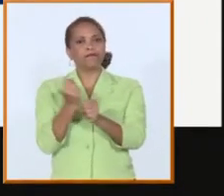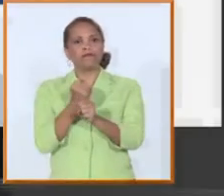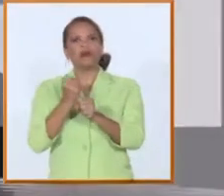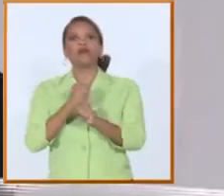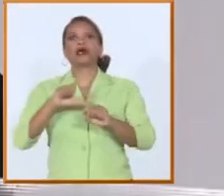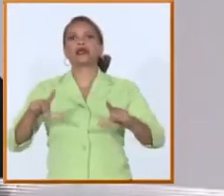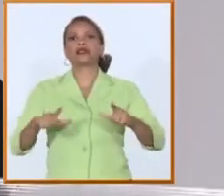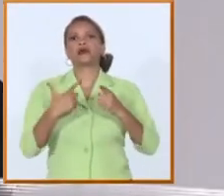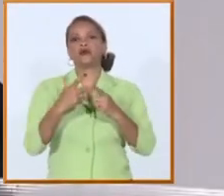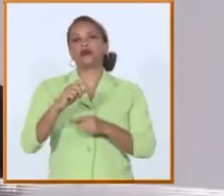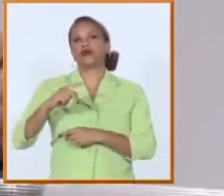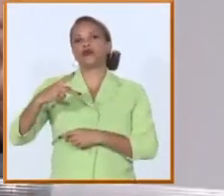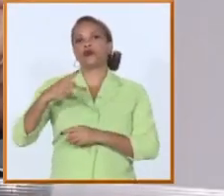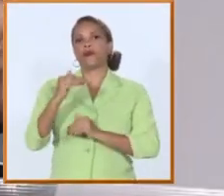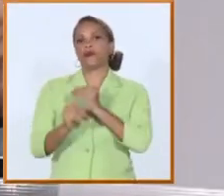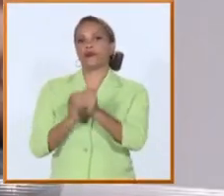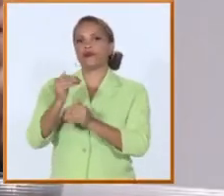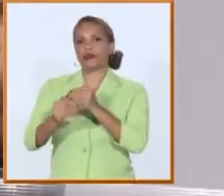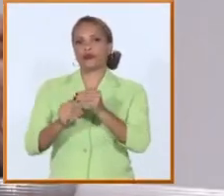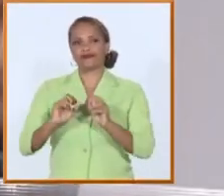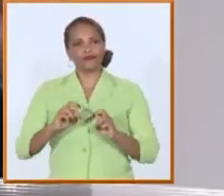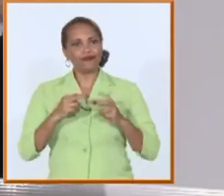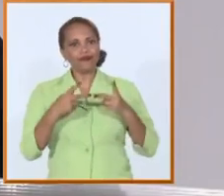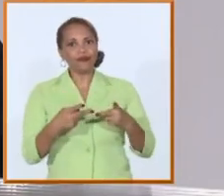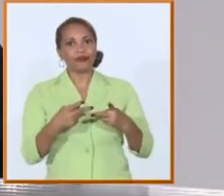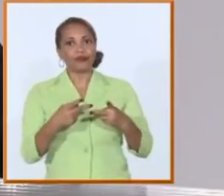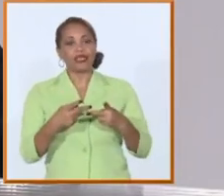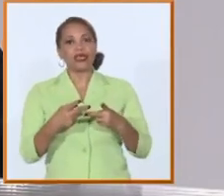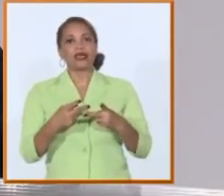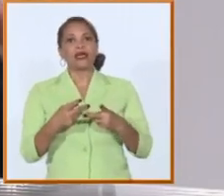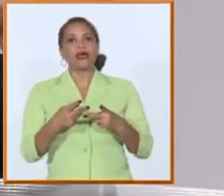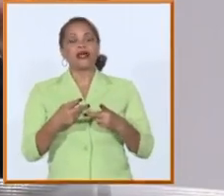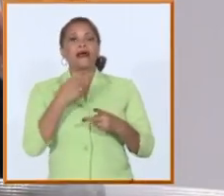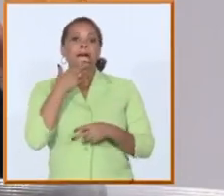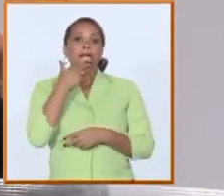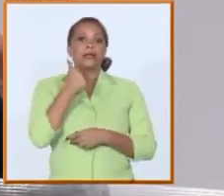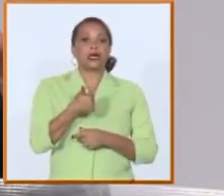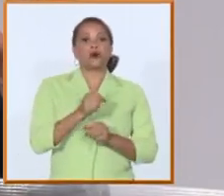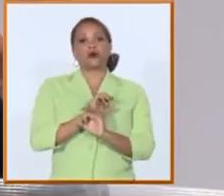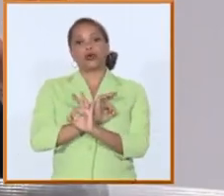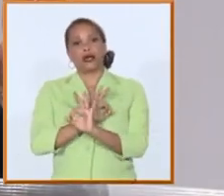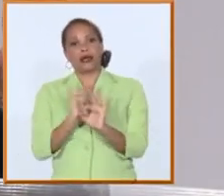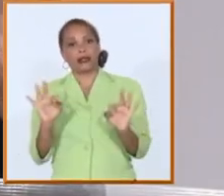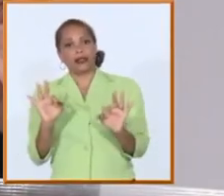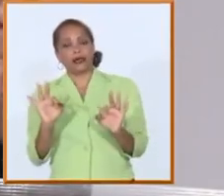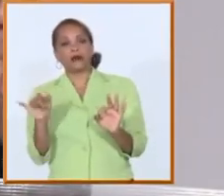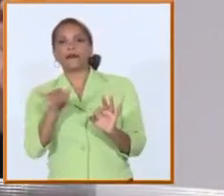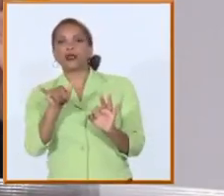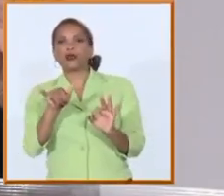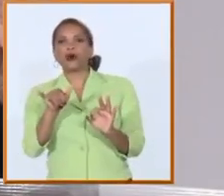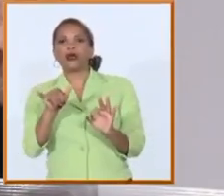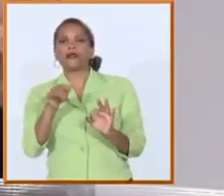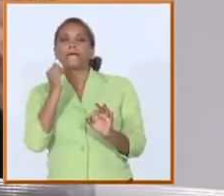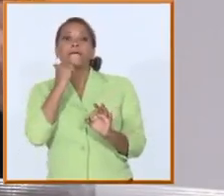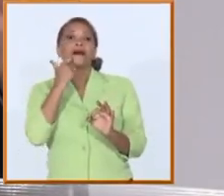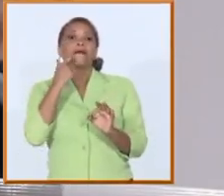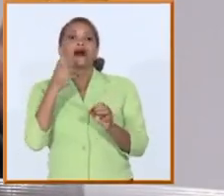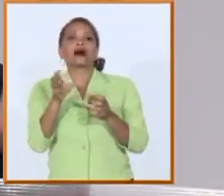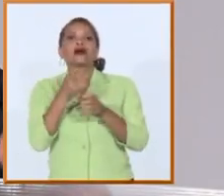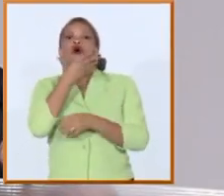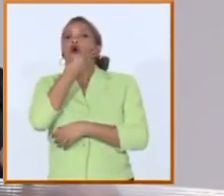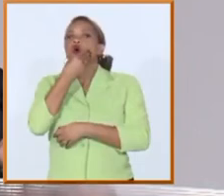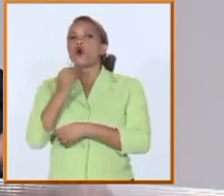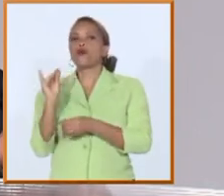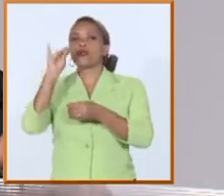ambas condiciones insisto que el acceso cada vez sea de más calidad pero que al mismo tiempo cada vez más jóvenes estén en la universidad